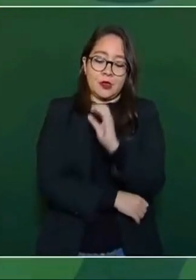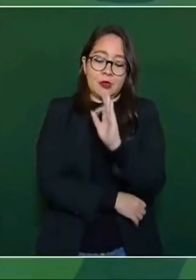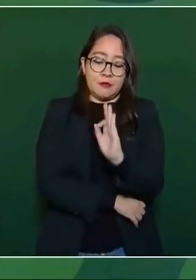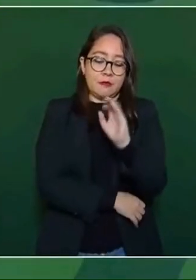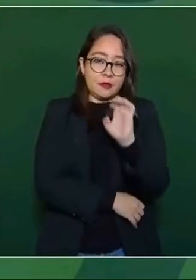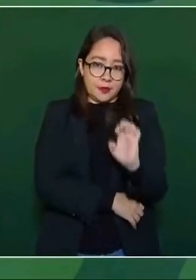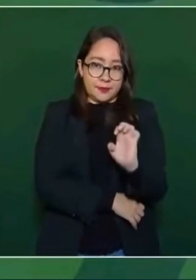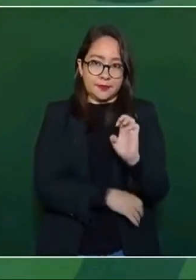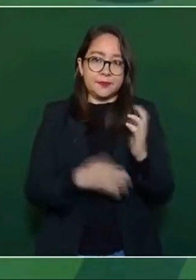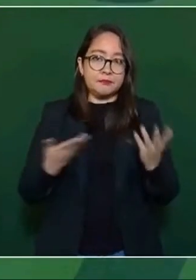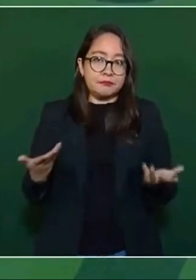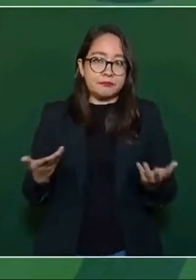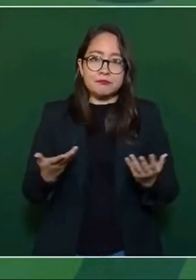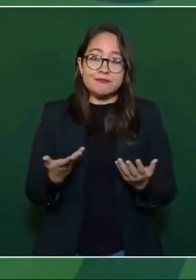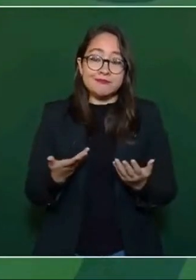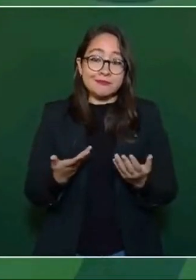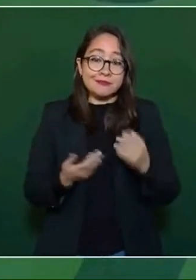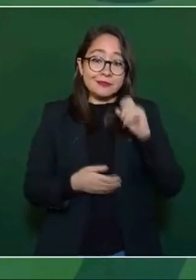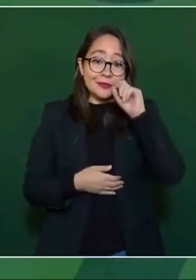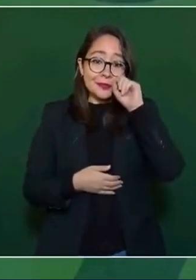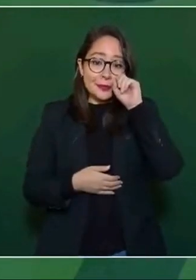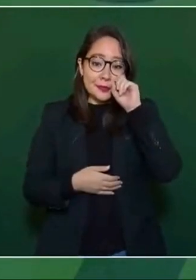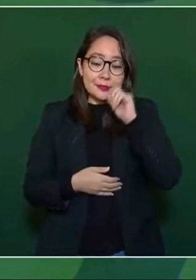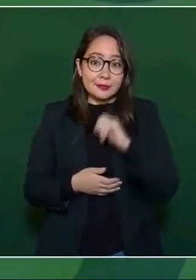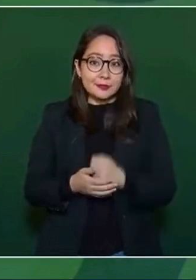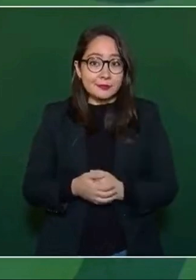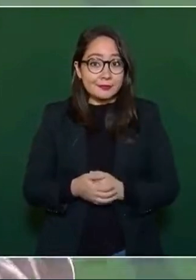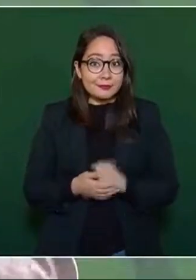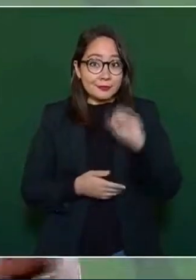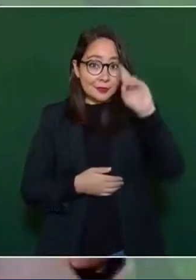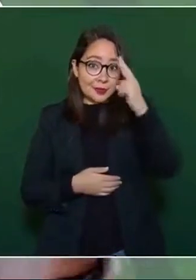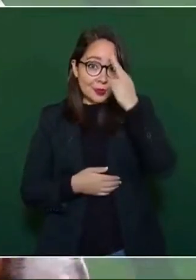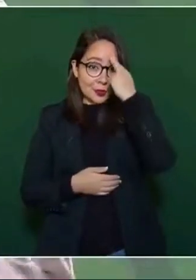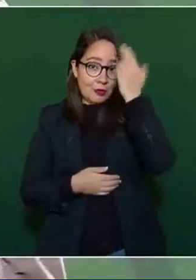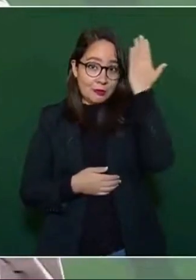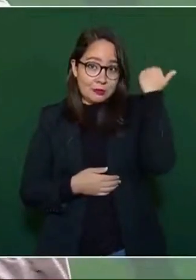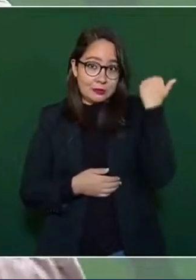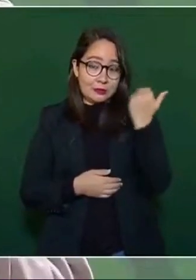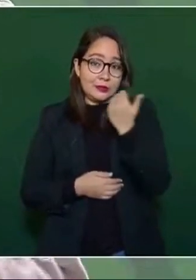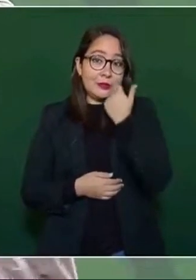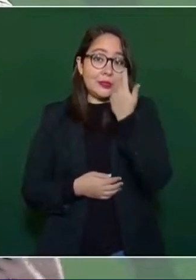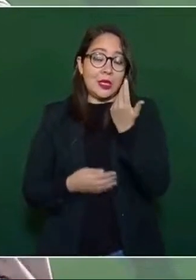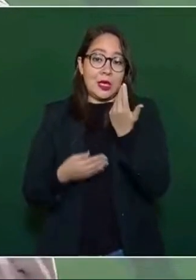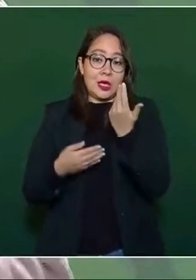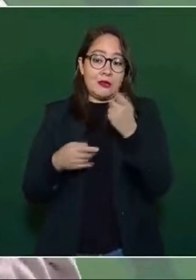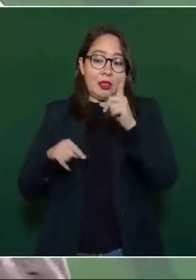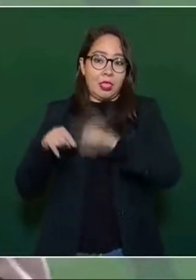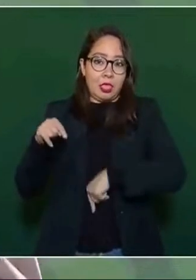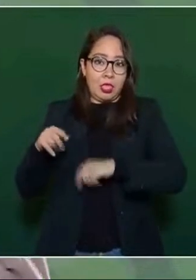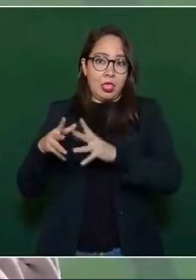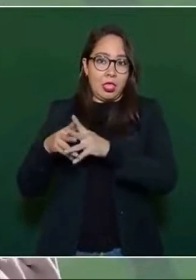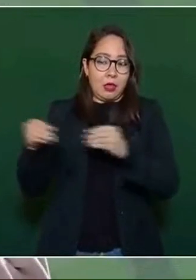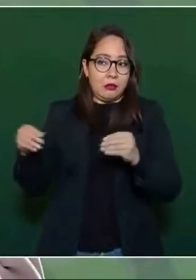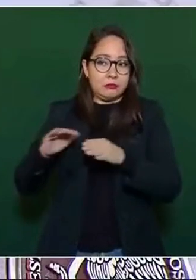que la querían desaparecer los